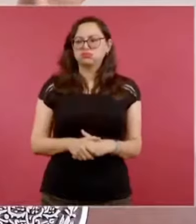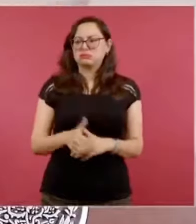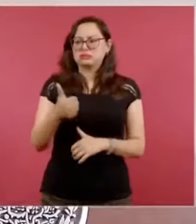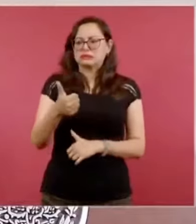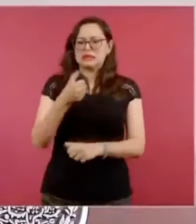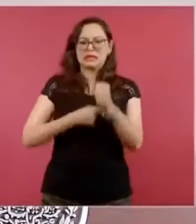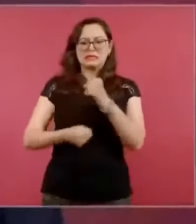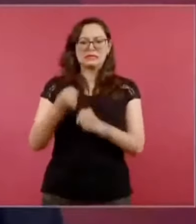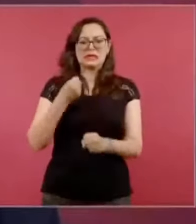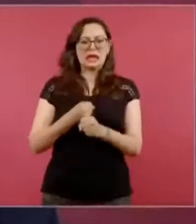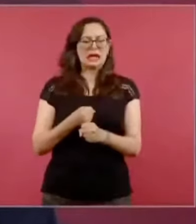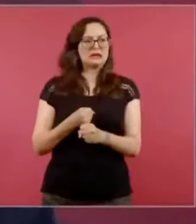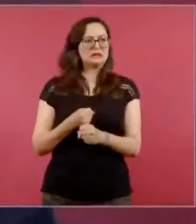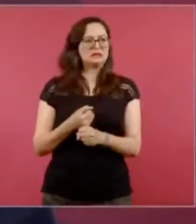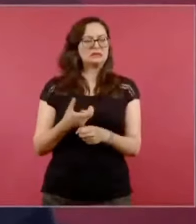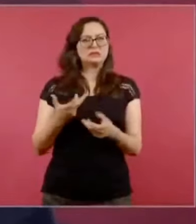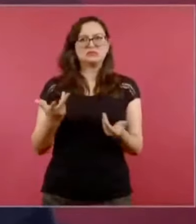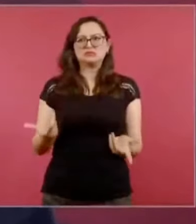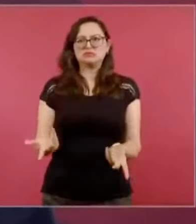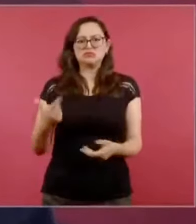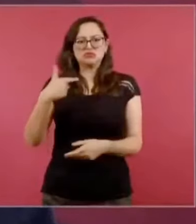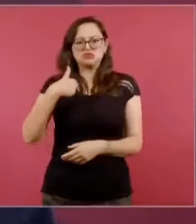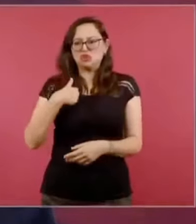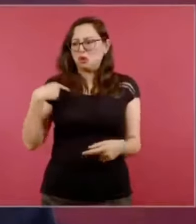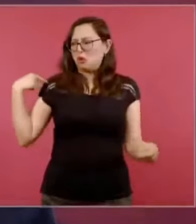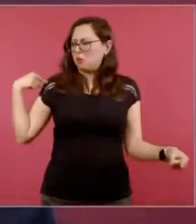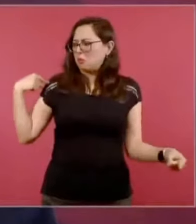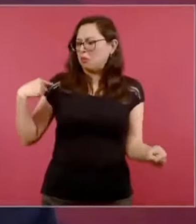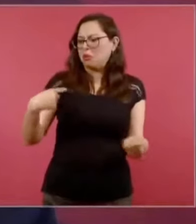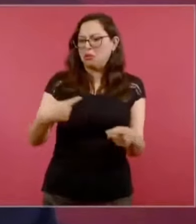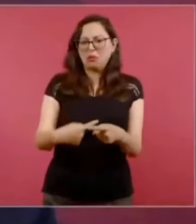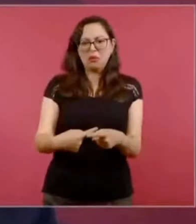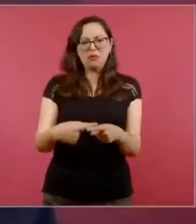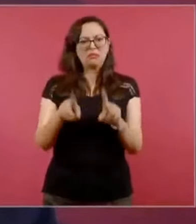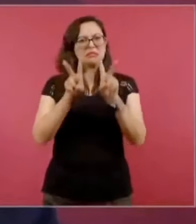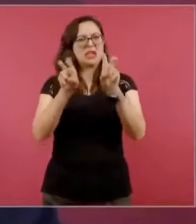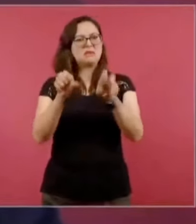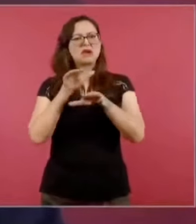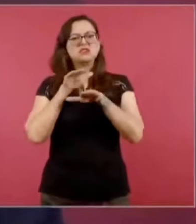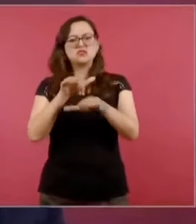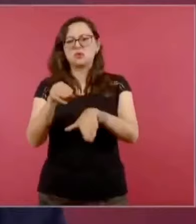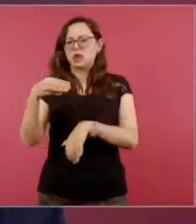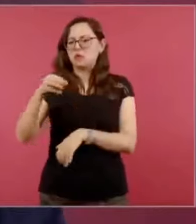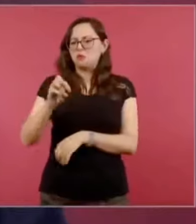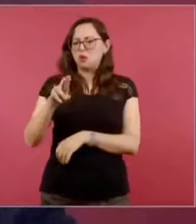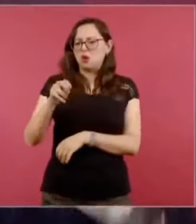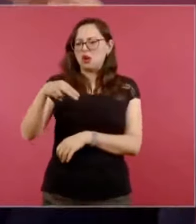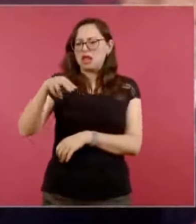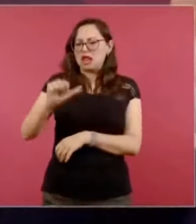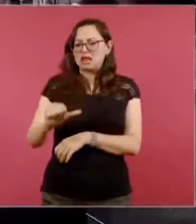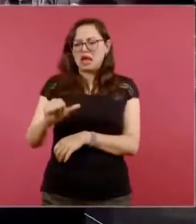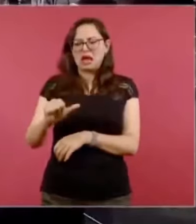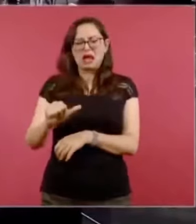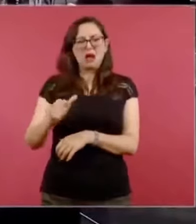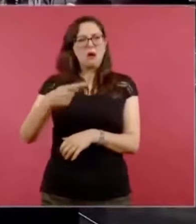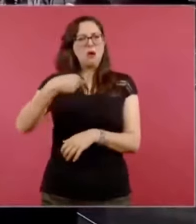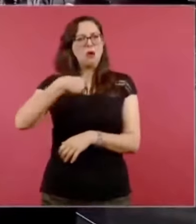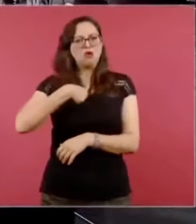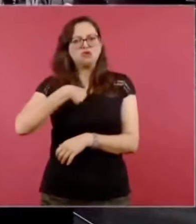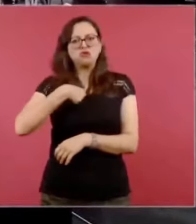años. He hablado de Morena, pues le he dicho a la gente,